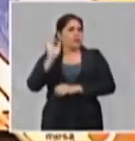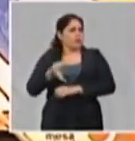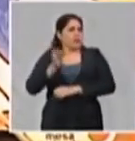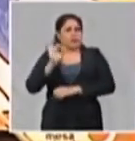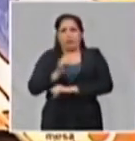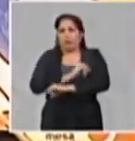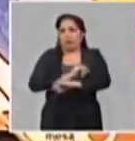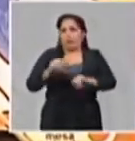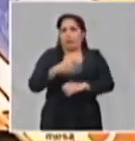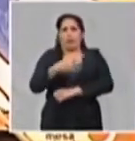hecho nuestra revolución.